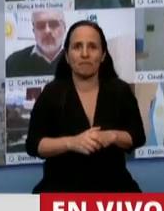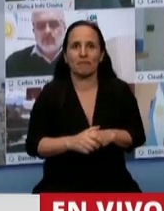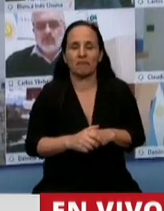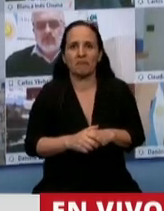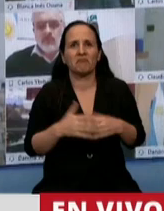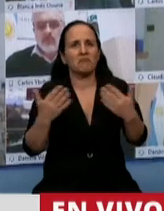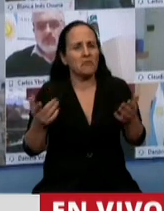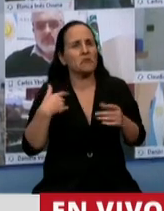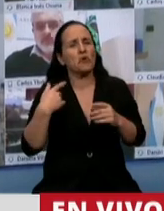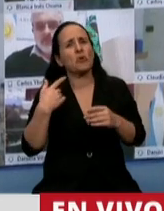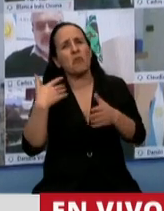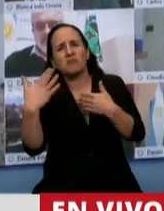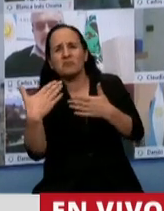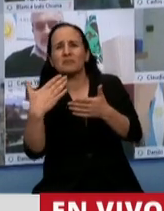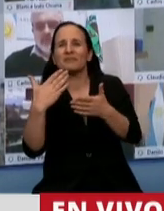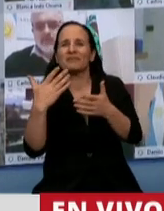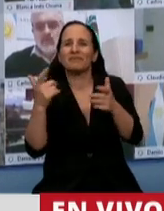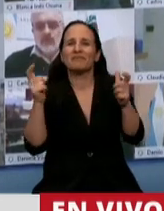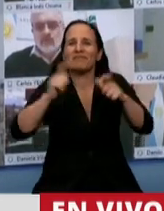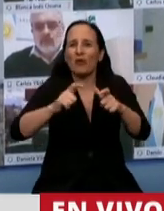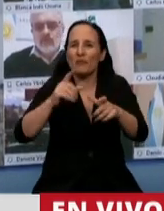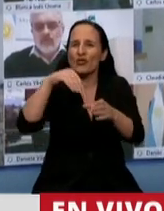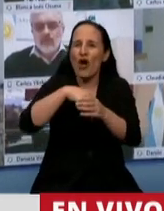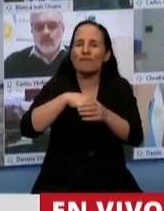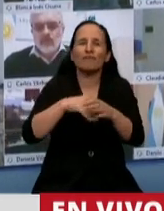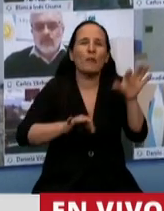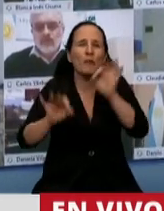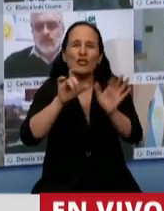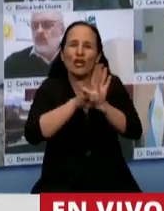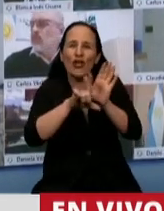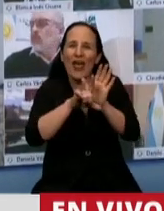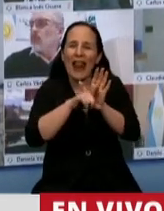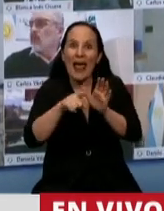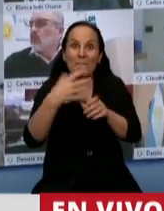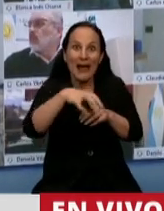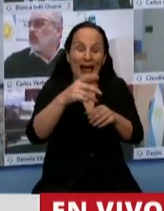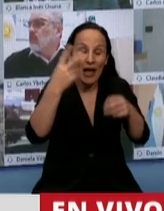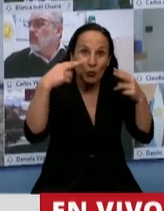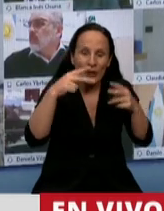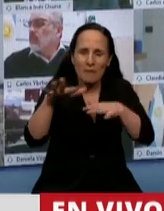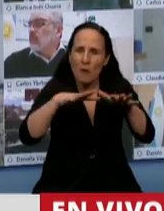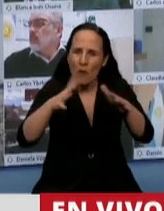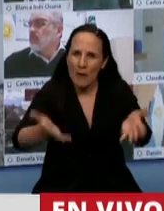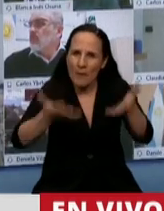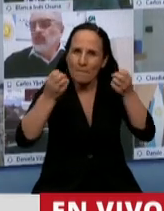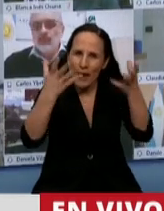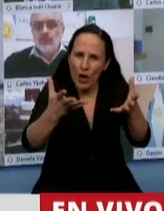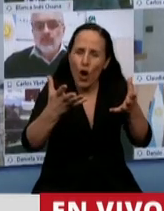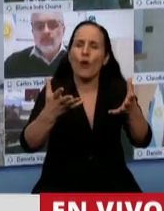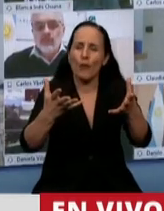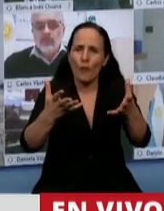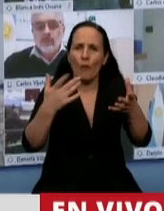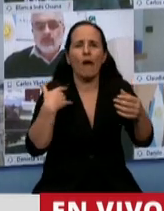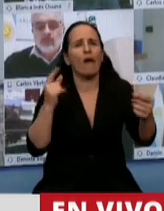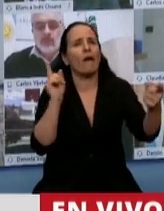colegas de la Comisión de los diferentes proyectos de ley para reactivar el sector a reunirme con diferentes representantes,